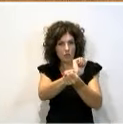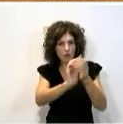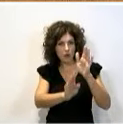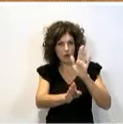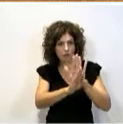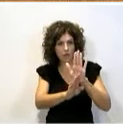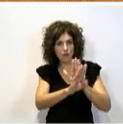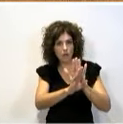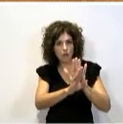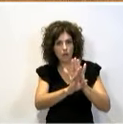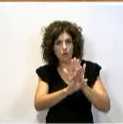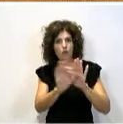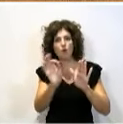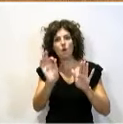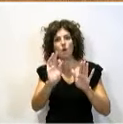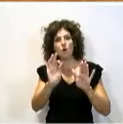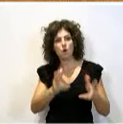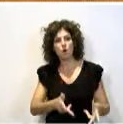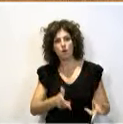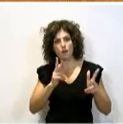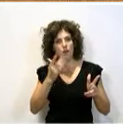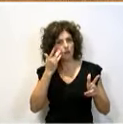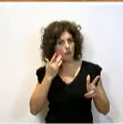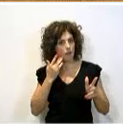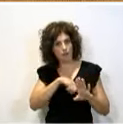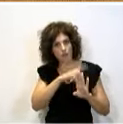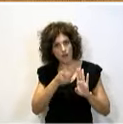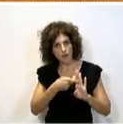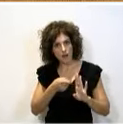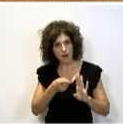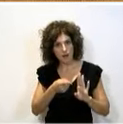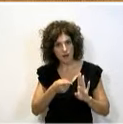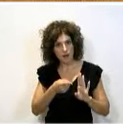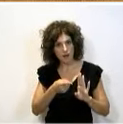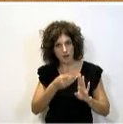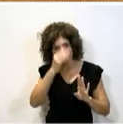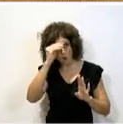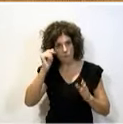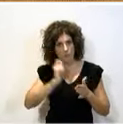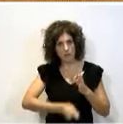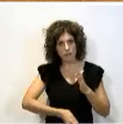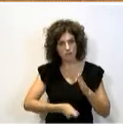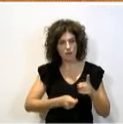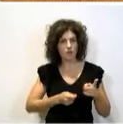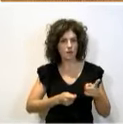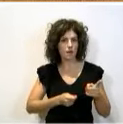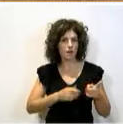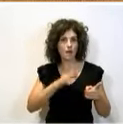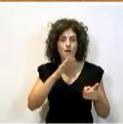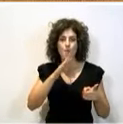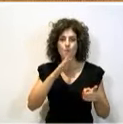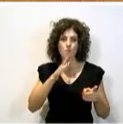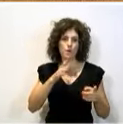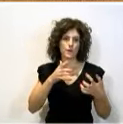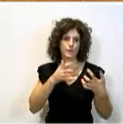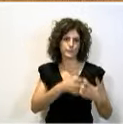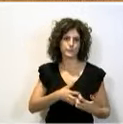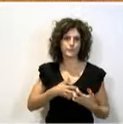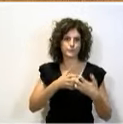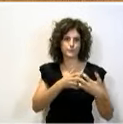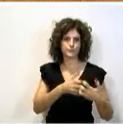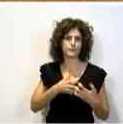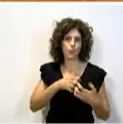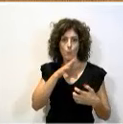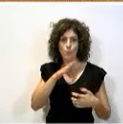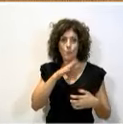¿O era lícito la amnistía? Para mí, el ejercicio de resistencia pasiva al cumplimiento de